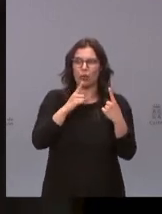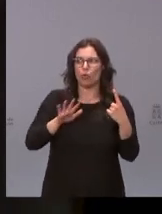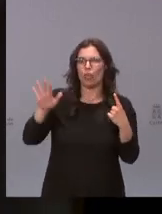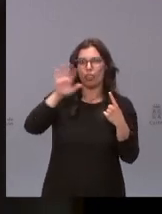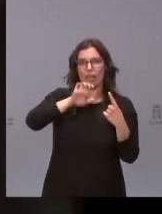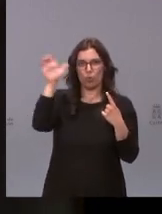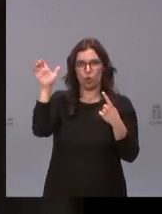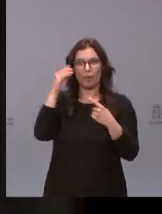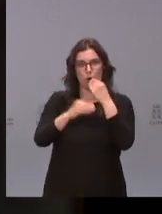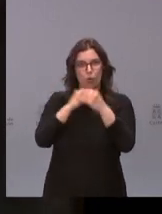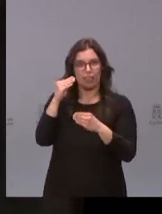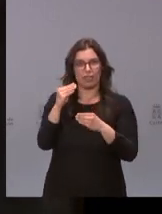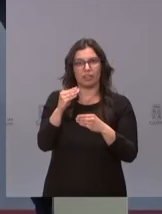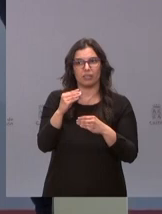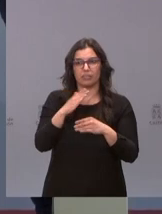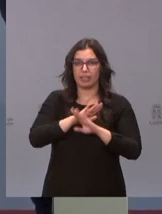eso es todo gracias